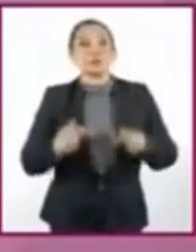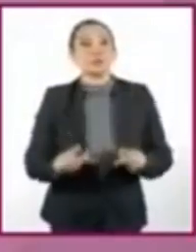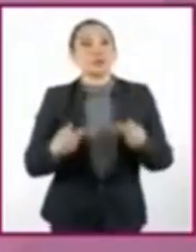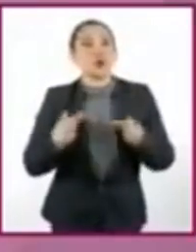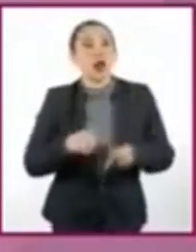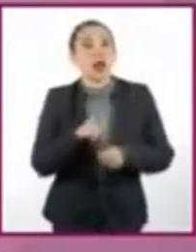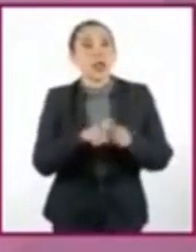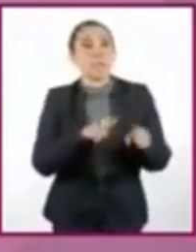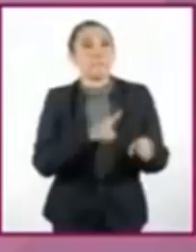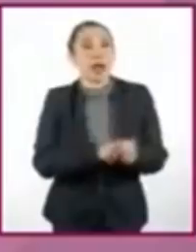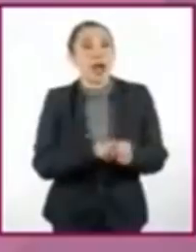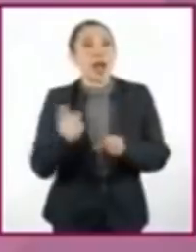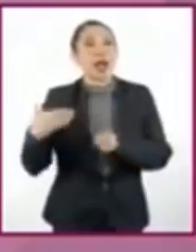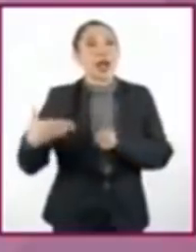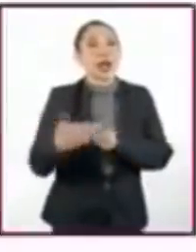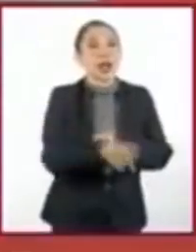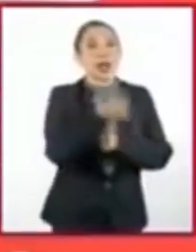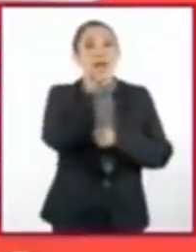aves y los peces.